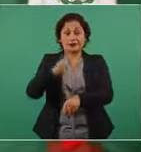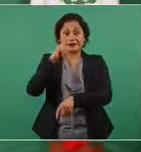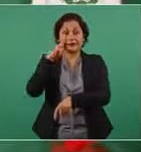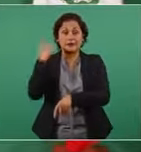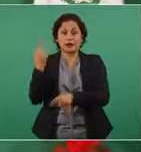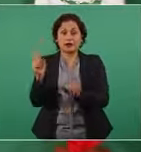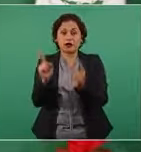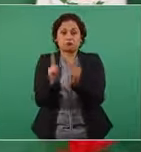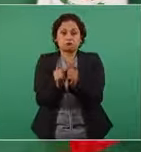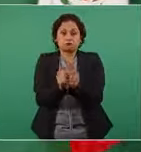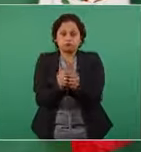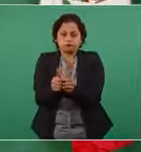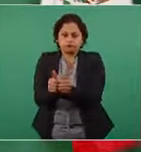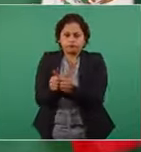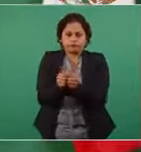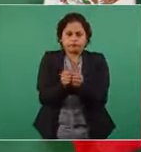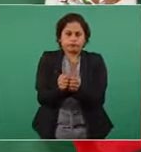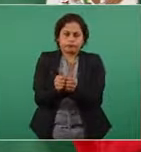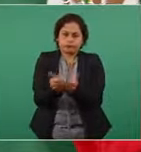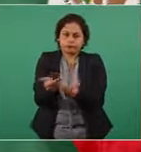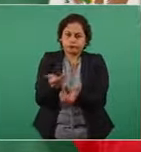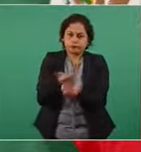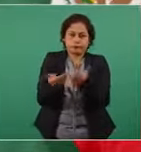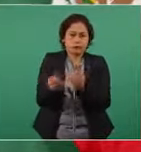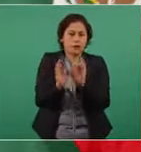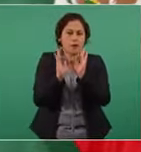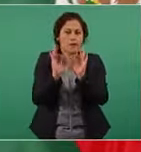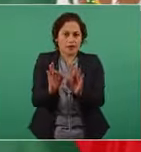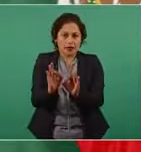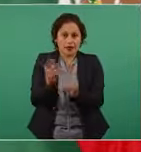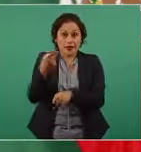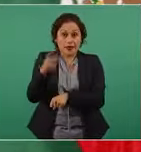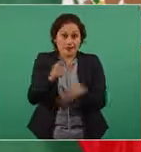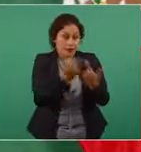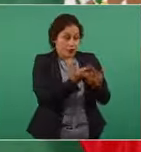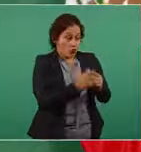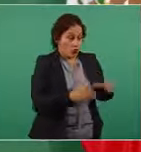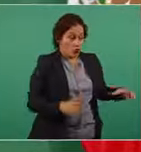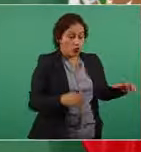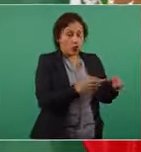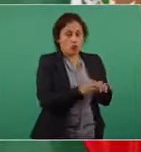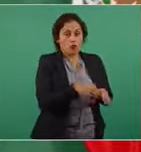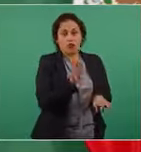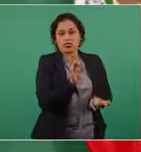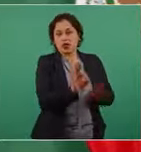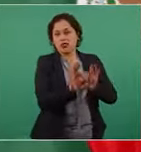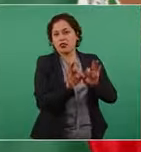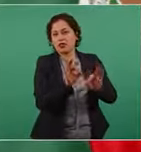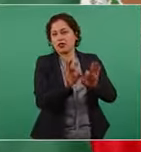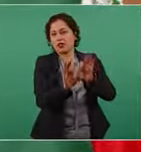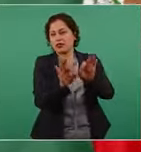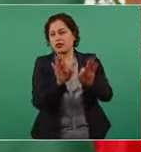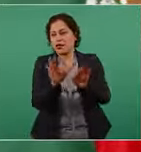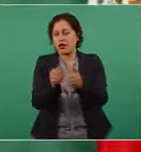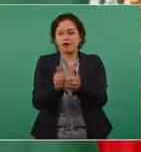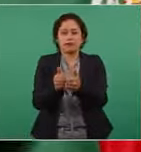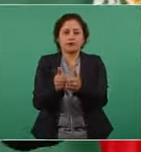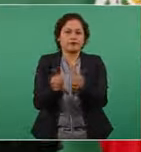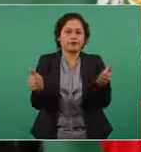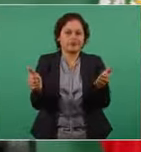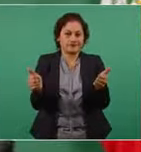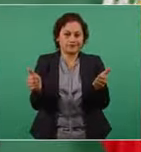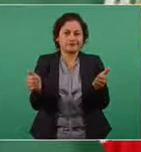y estos hicieron labor de Zapata para